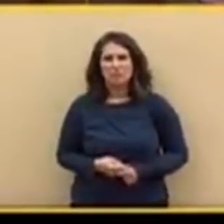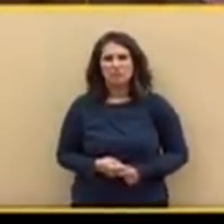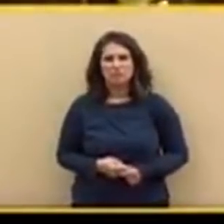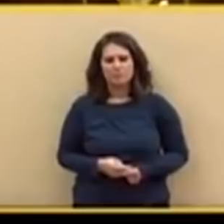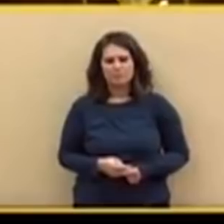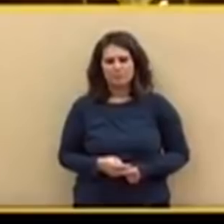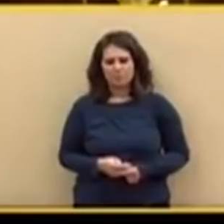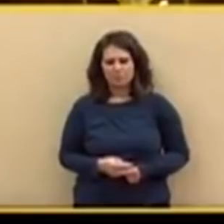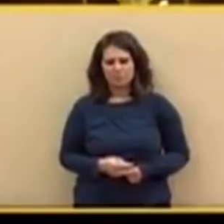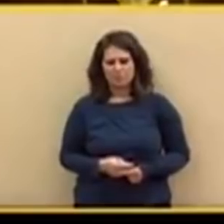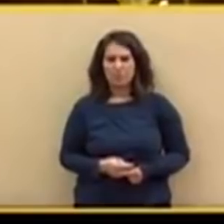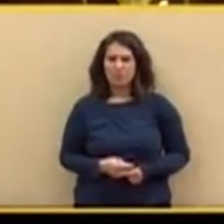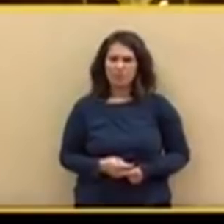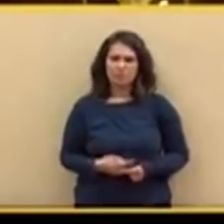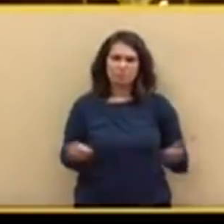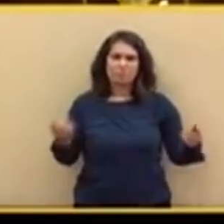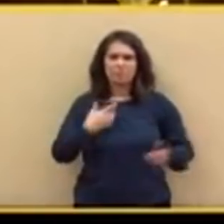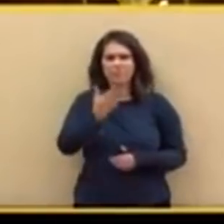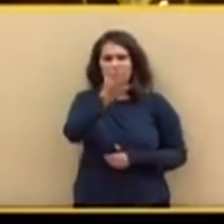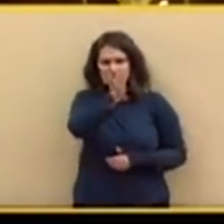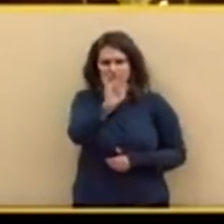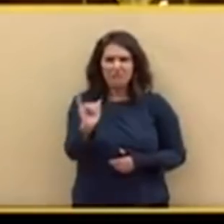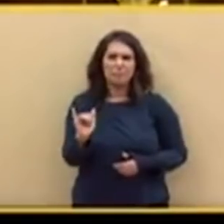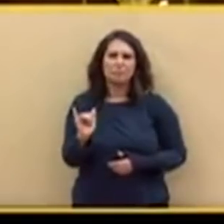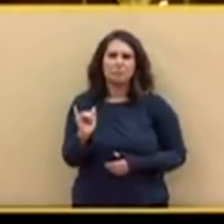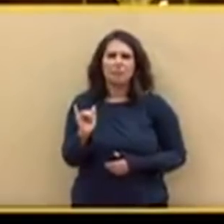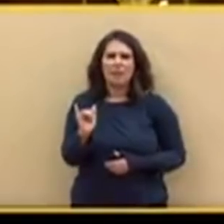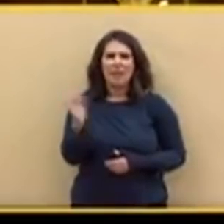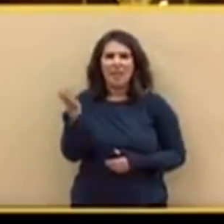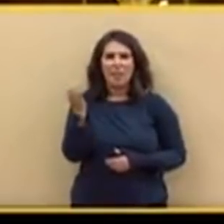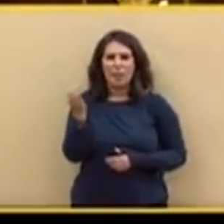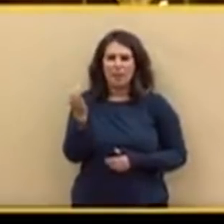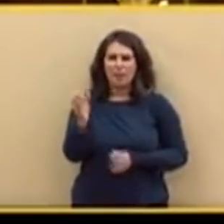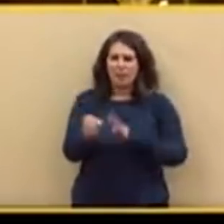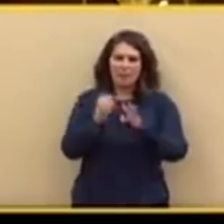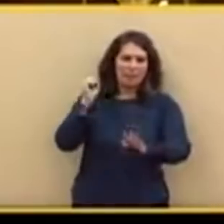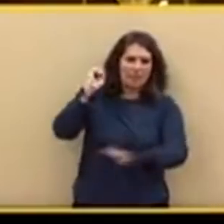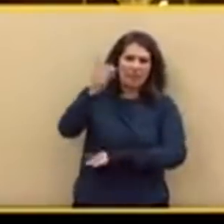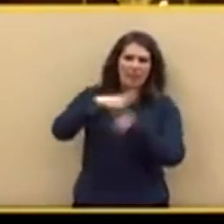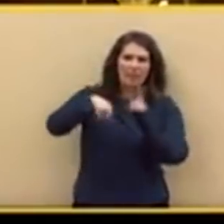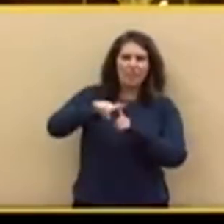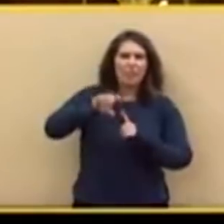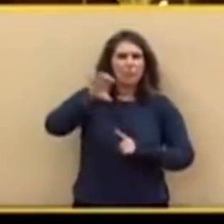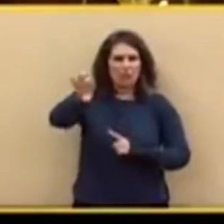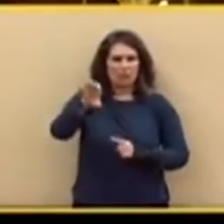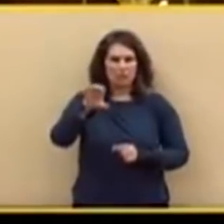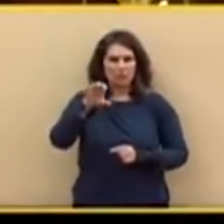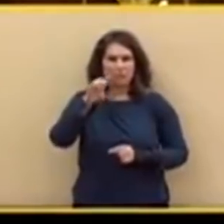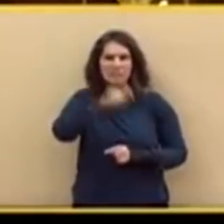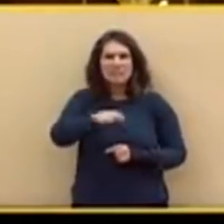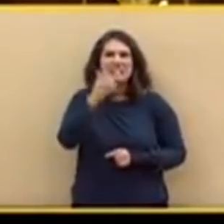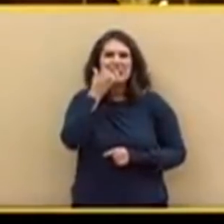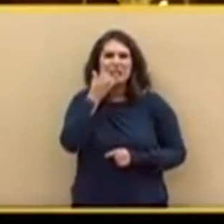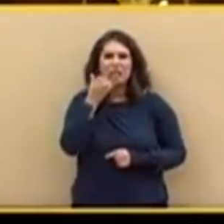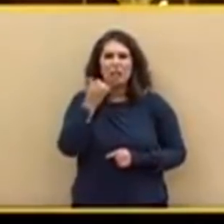Y sí, hay que deportar también a aquellos inmigrantes legales que cometan delitos graves para que,